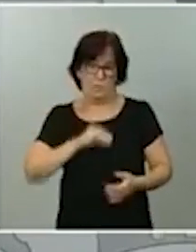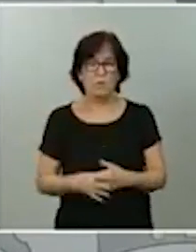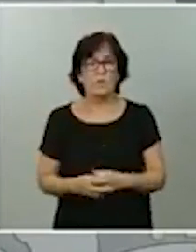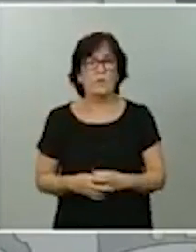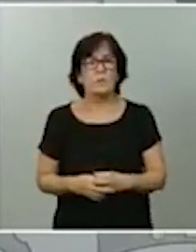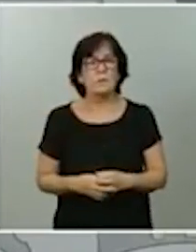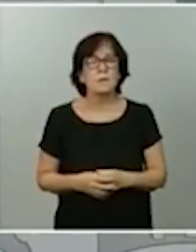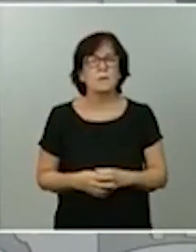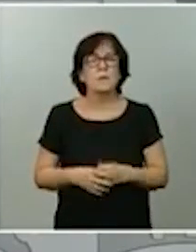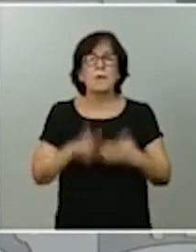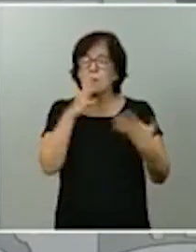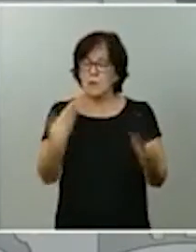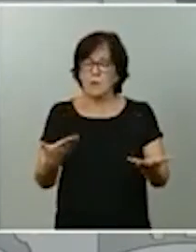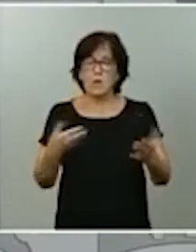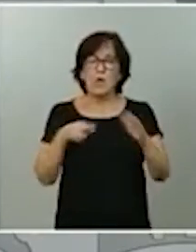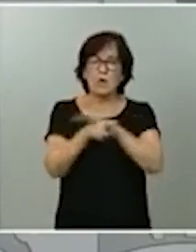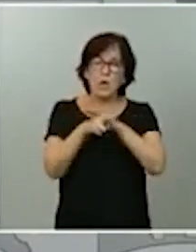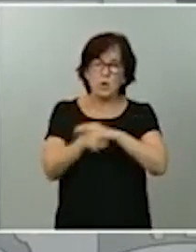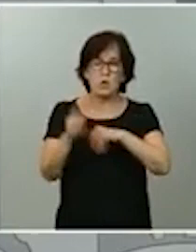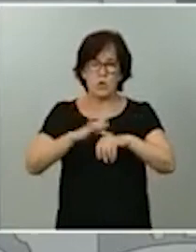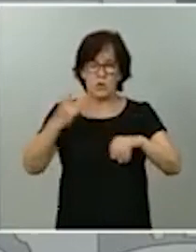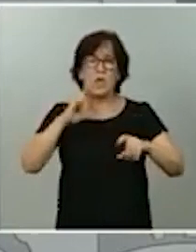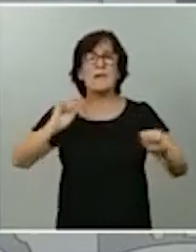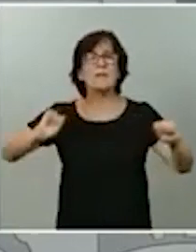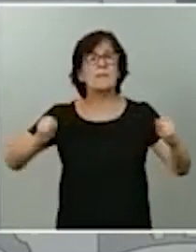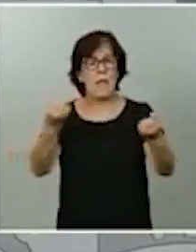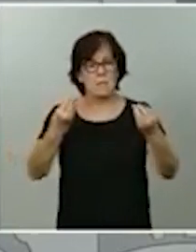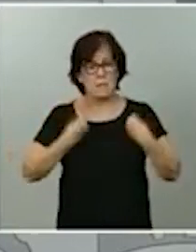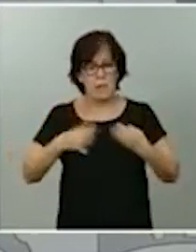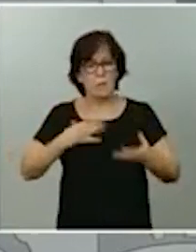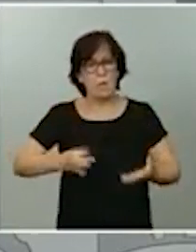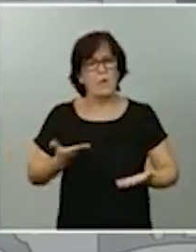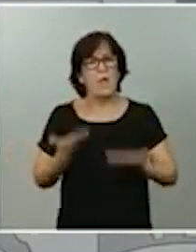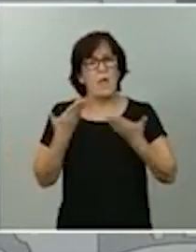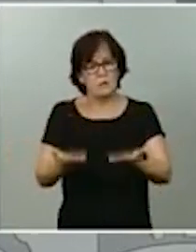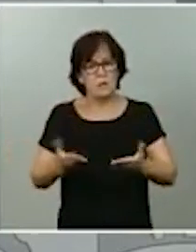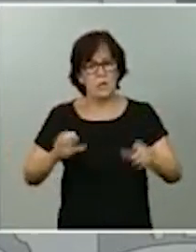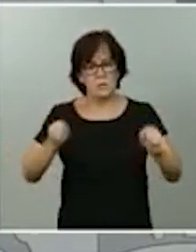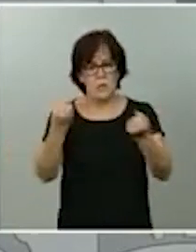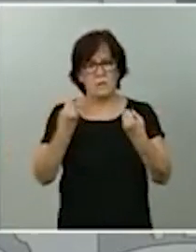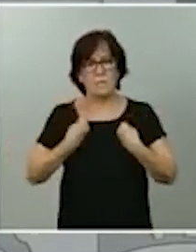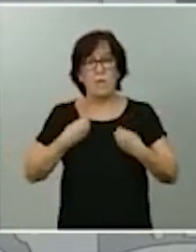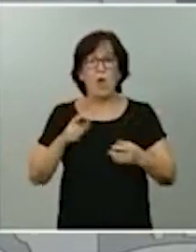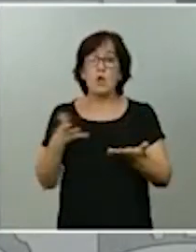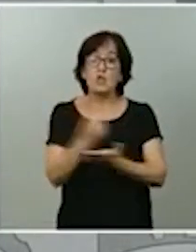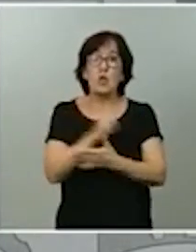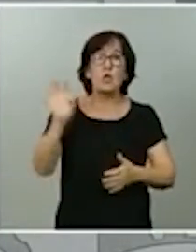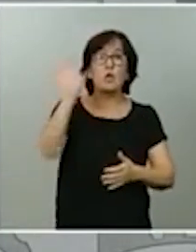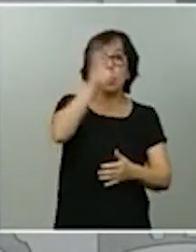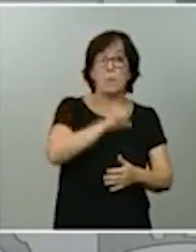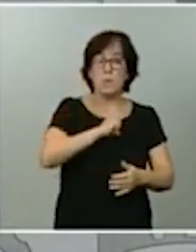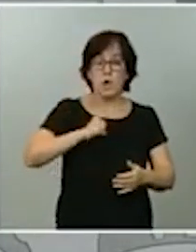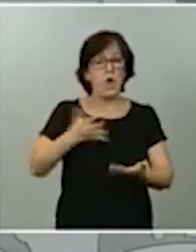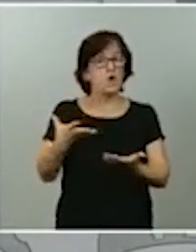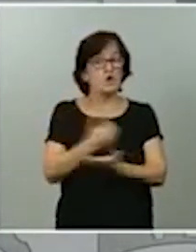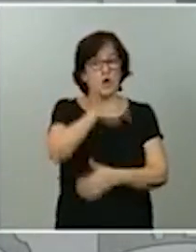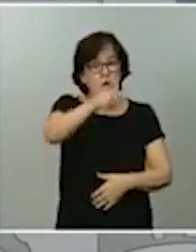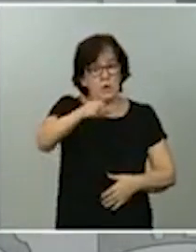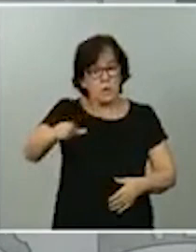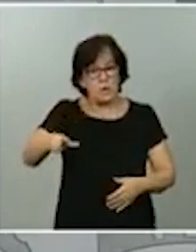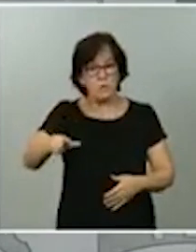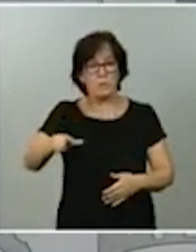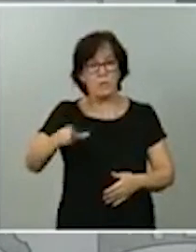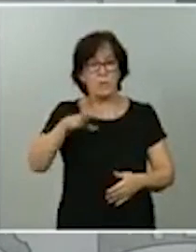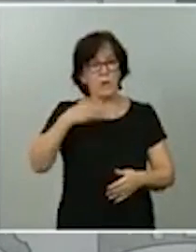digitales salvan también vidas, pueden ayudar a salvar vidas y todas las comunidades autónomas y todos los ciudadanos deberían bajarse